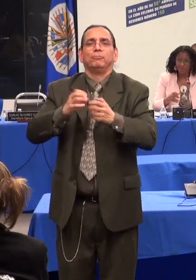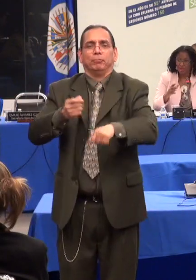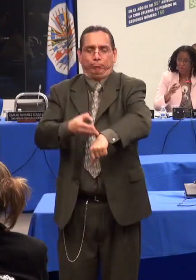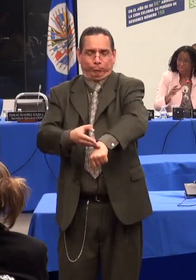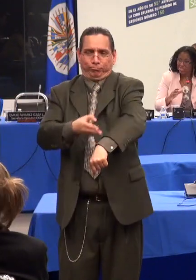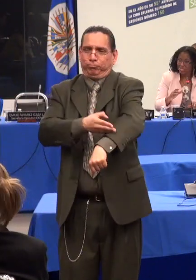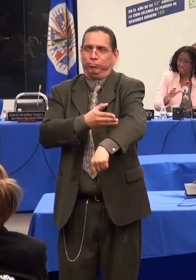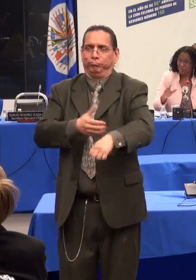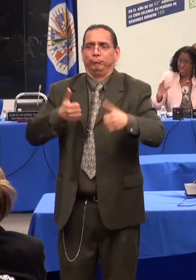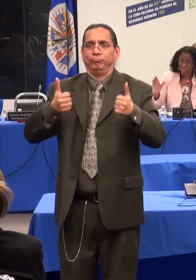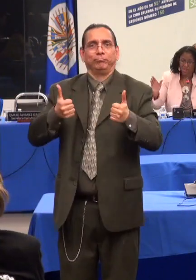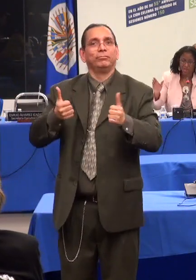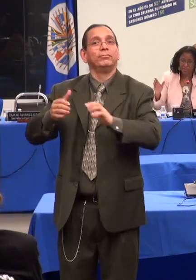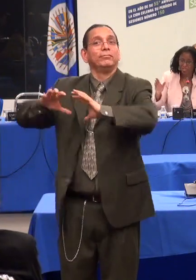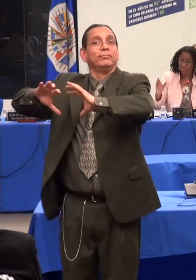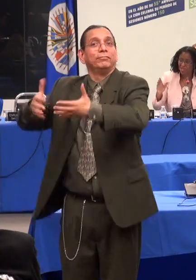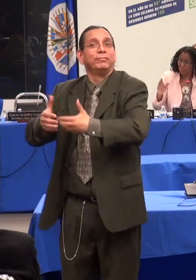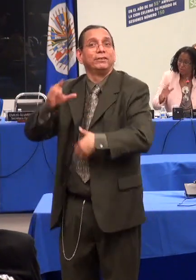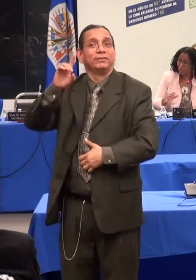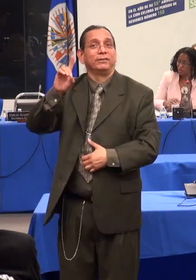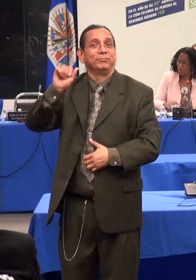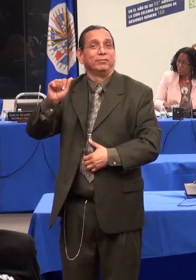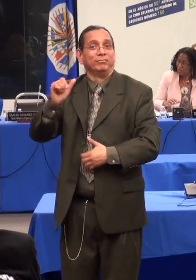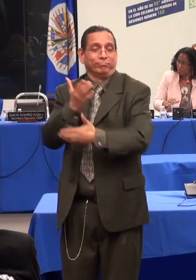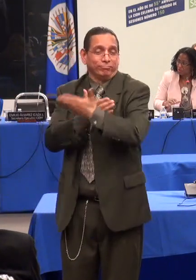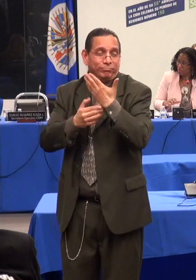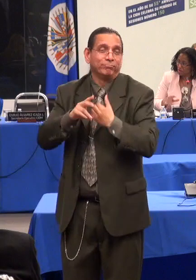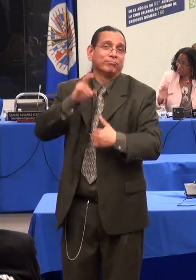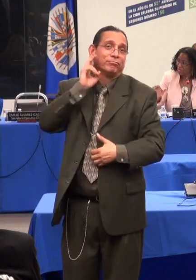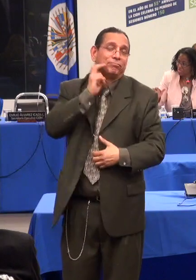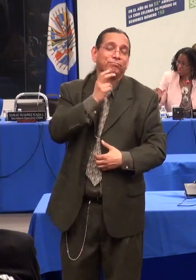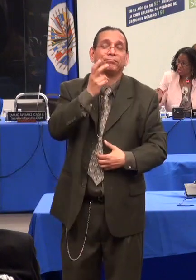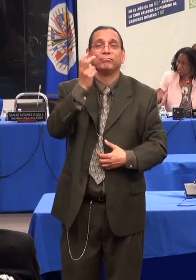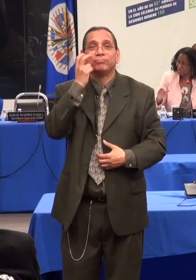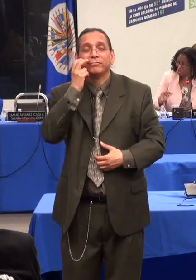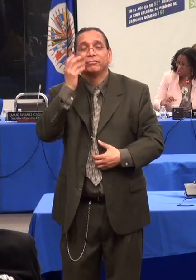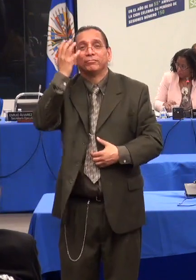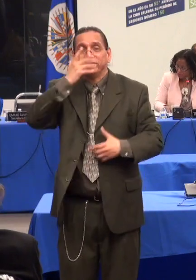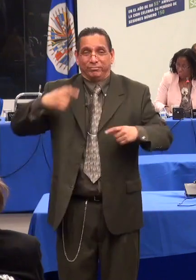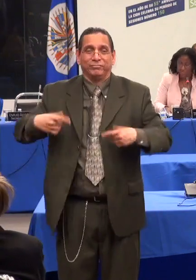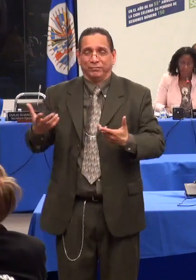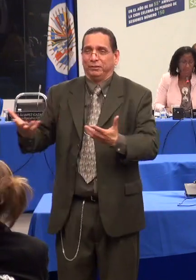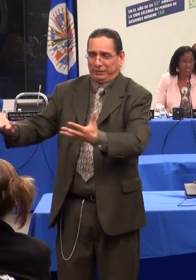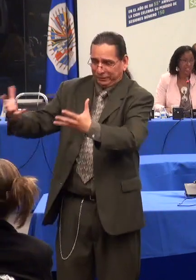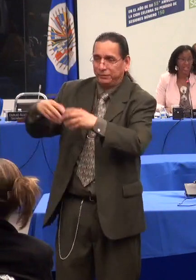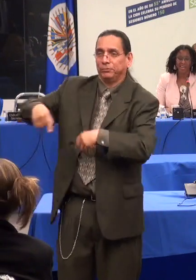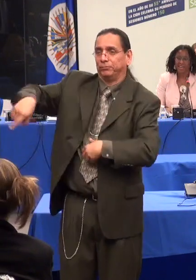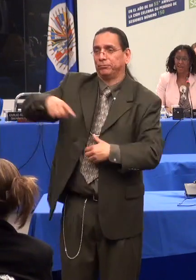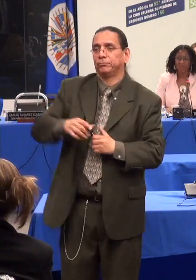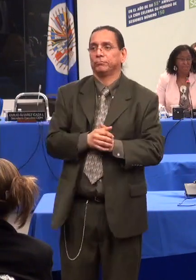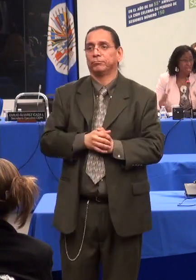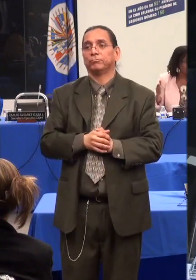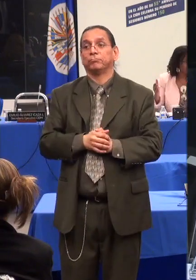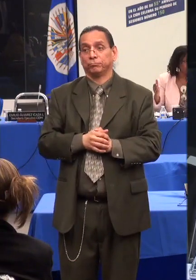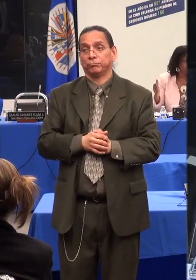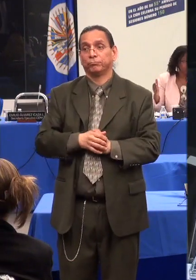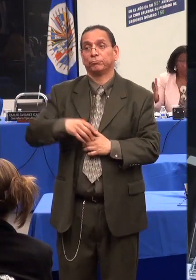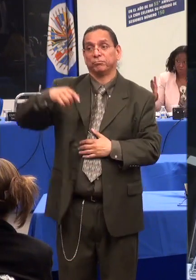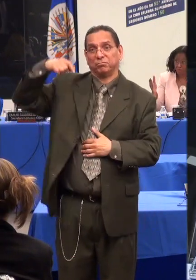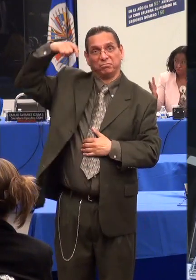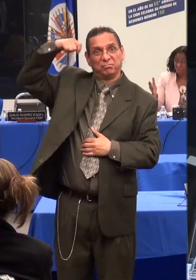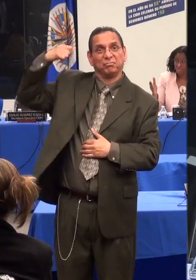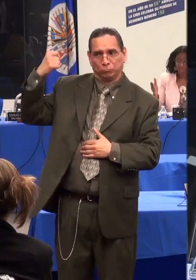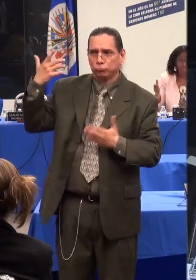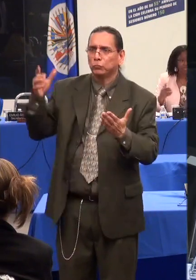I wanted to end by assuring the petitioners we took note of the recommendations for the commission as well. Thank you